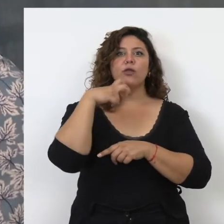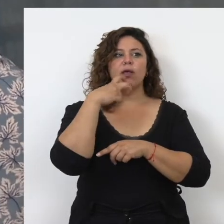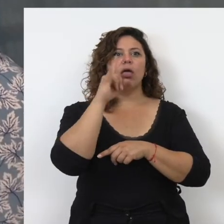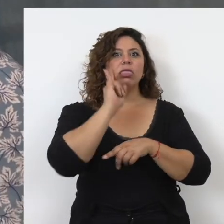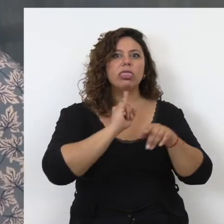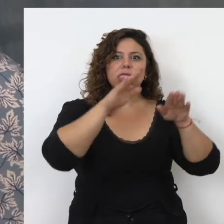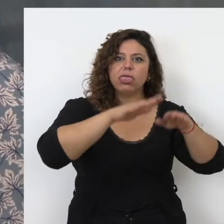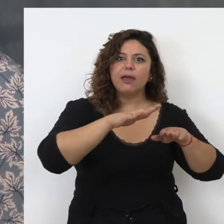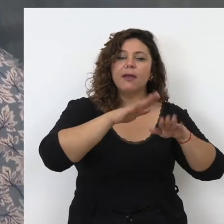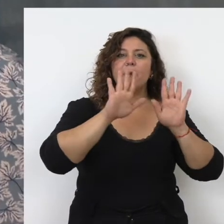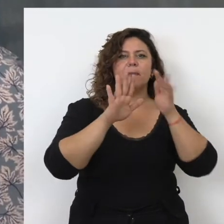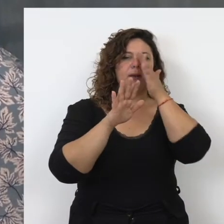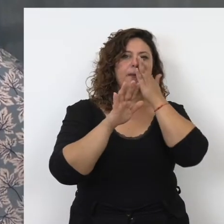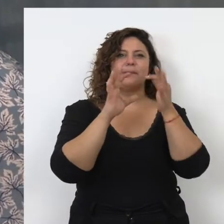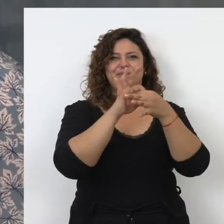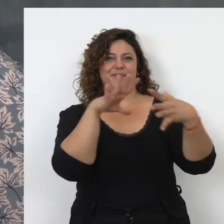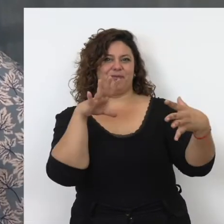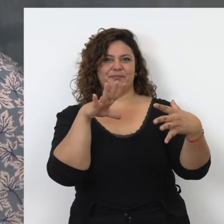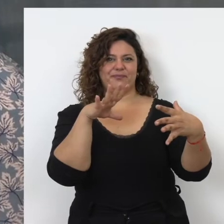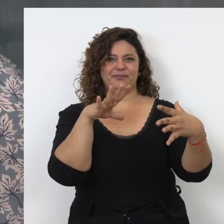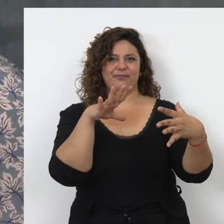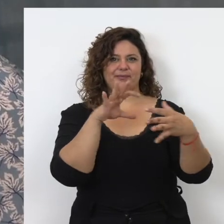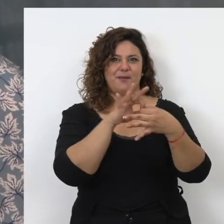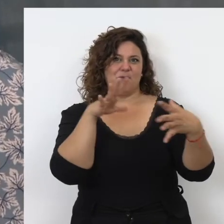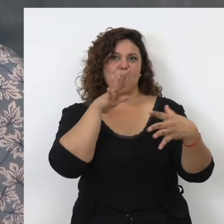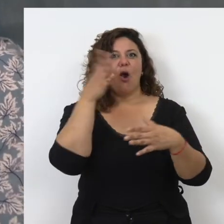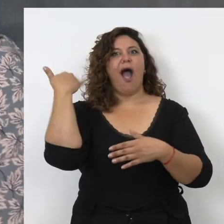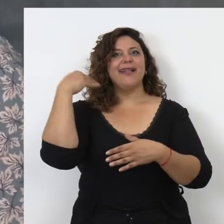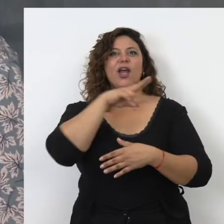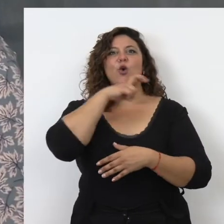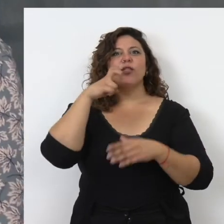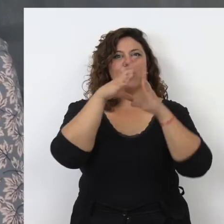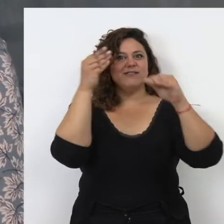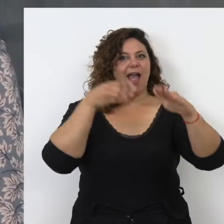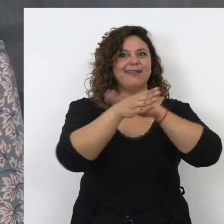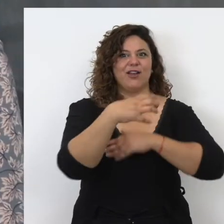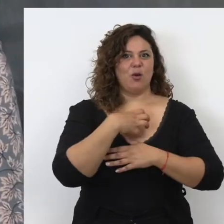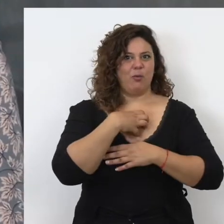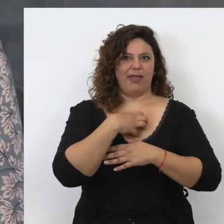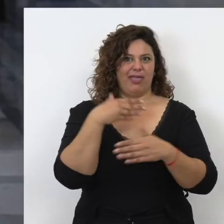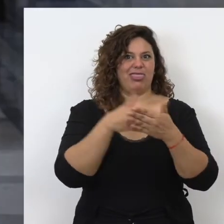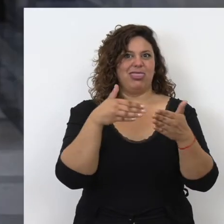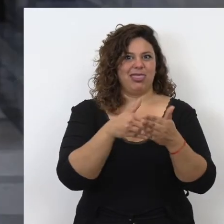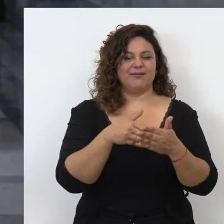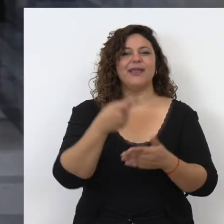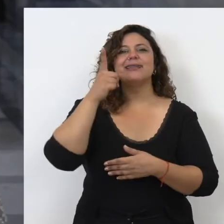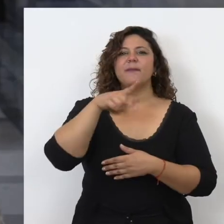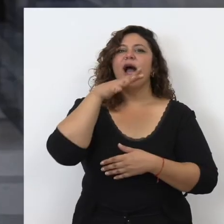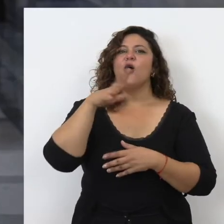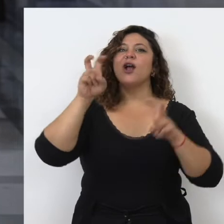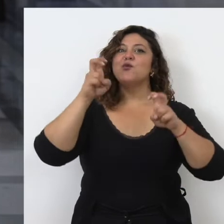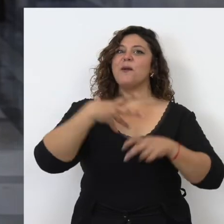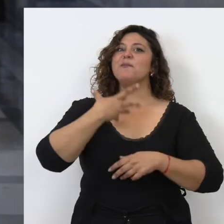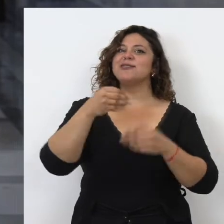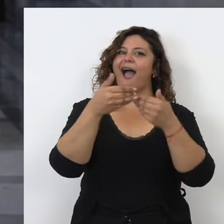admiran, pero de las que están alejados porque su entrada estaba prohibida. Y también ahora se ha